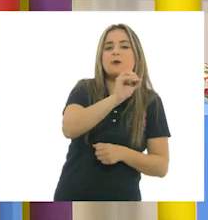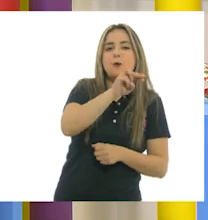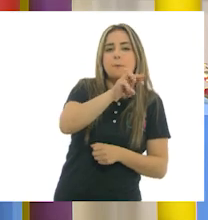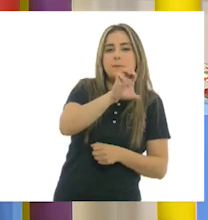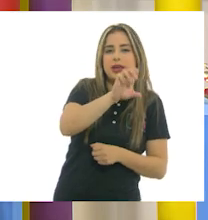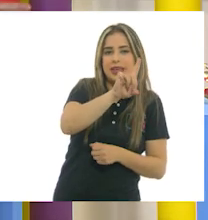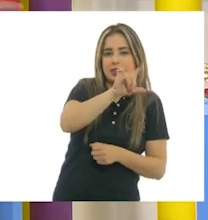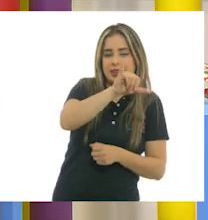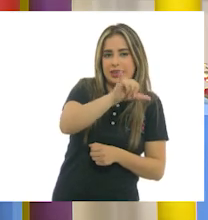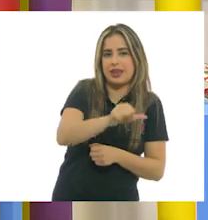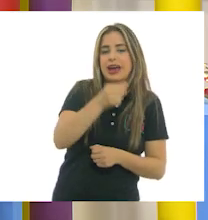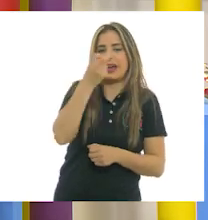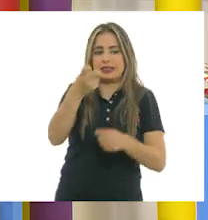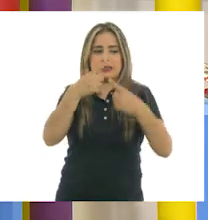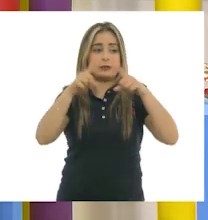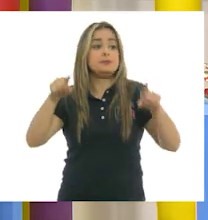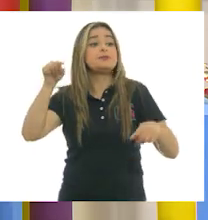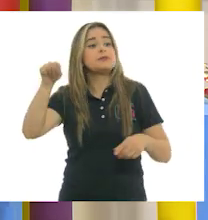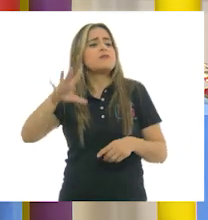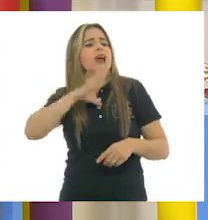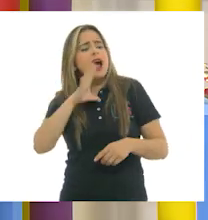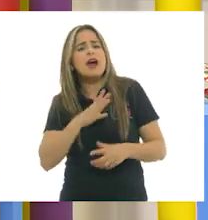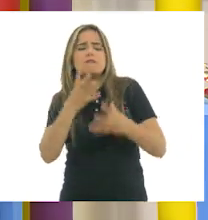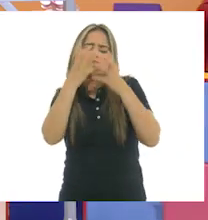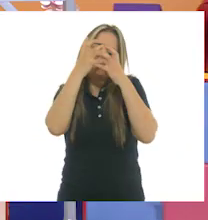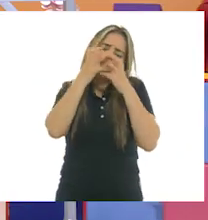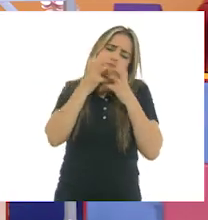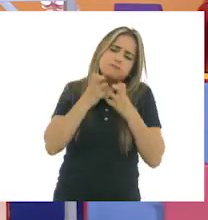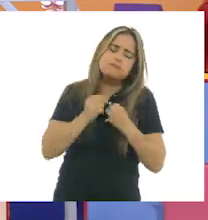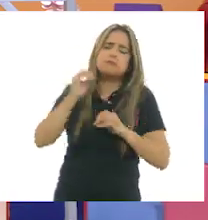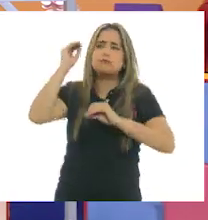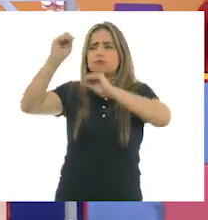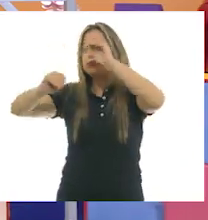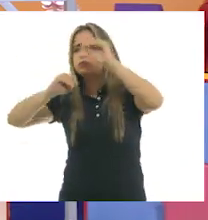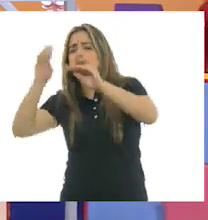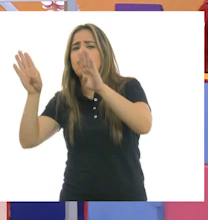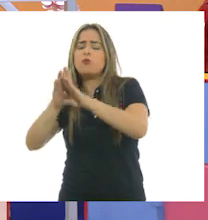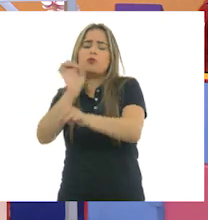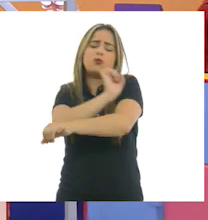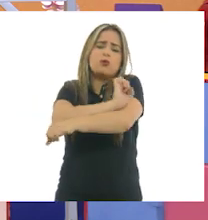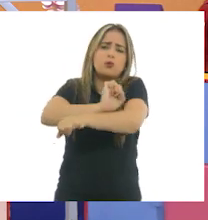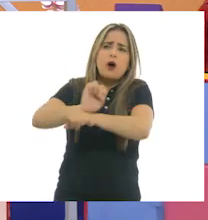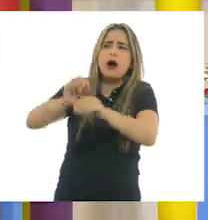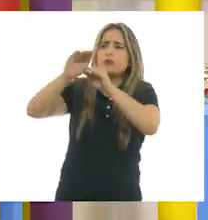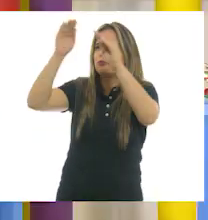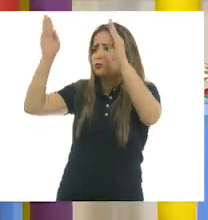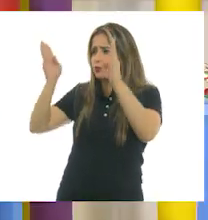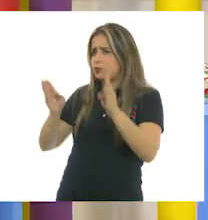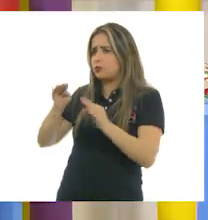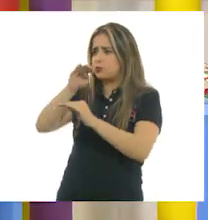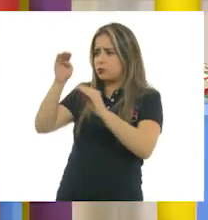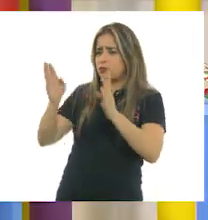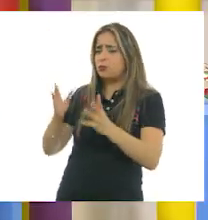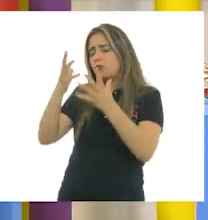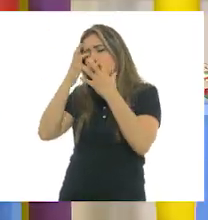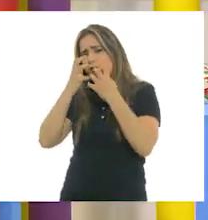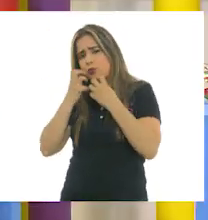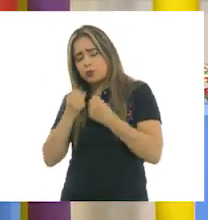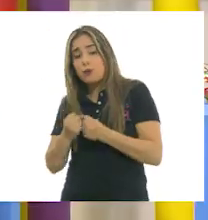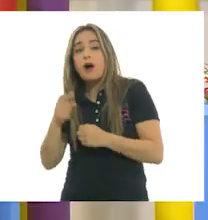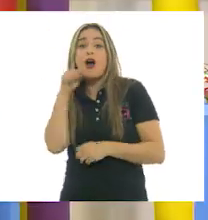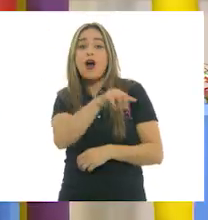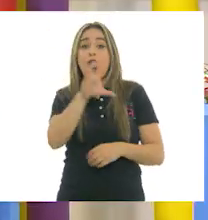escuetas, muy geométricas, muy llanas, muy lineales. La comedia